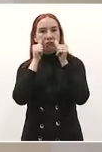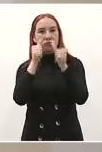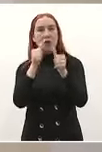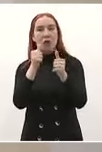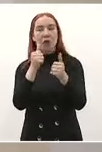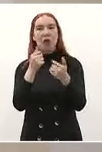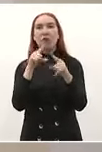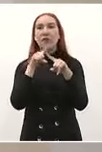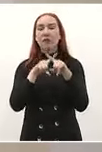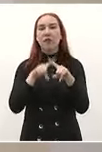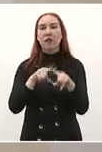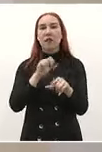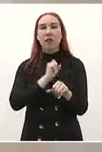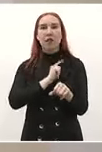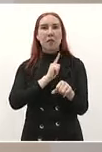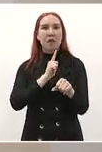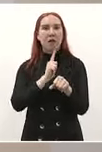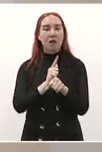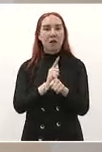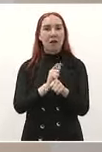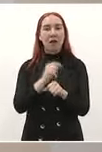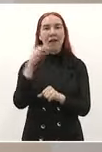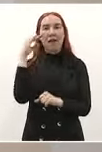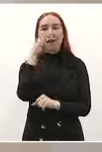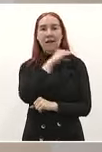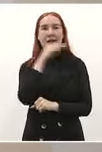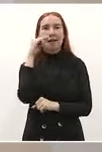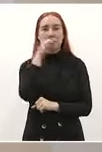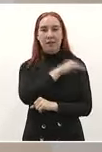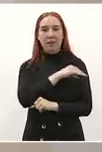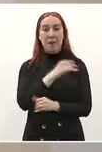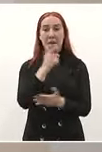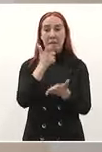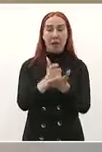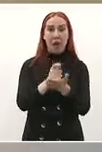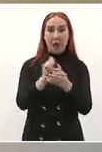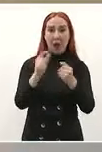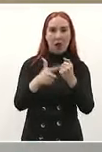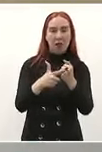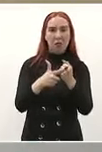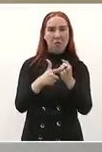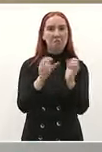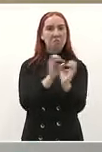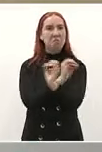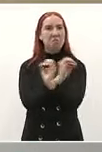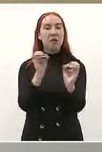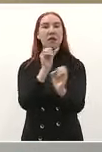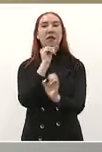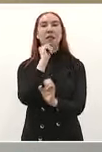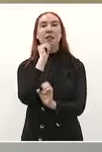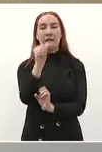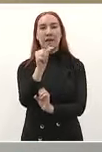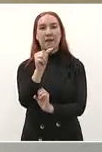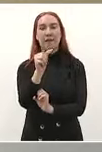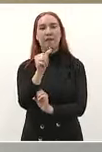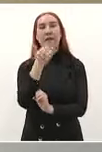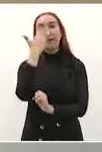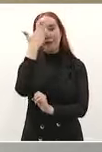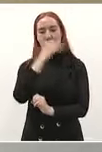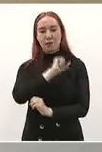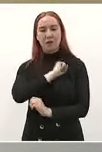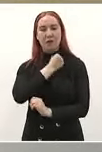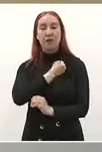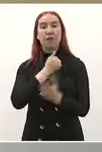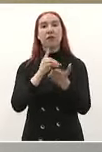sin cobrar nada absolutamente porque la salud no es un privilegio es un derecho